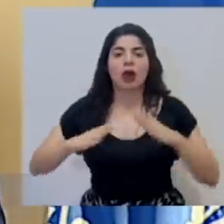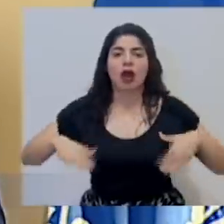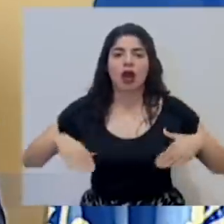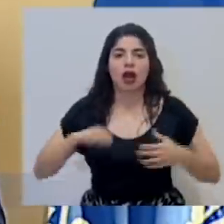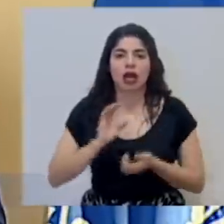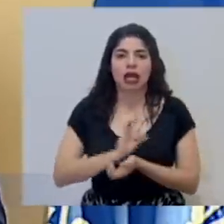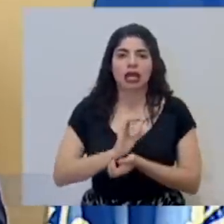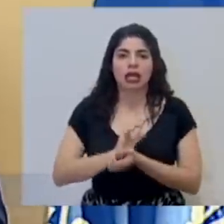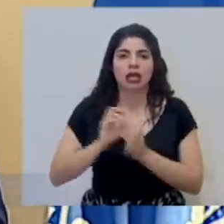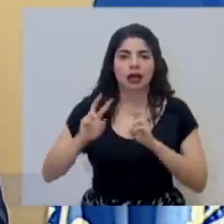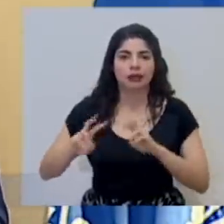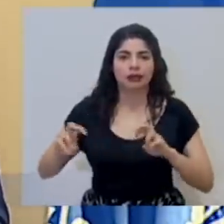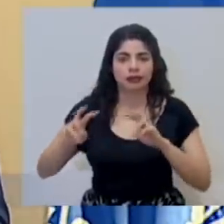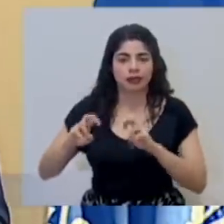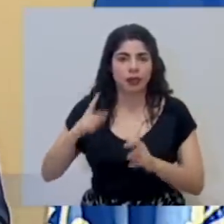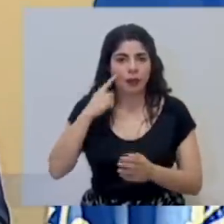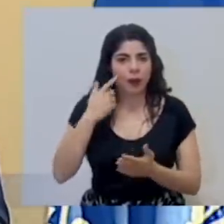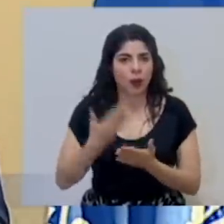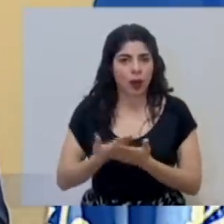preclínicas.